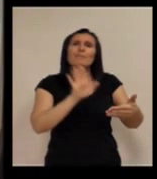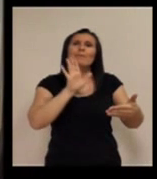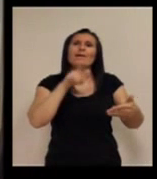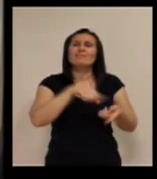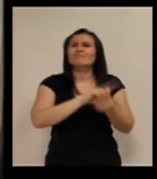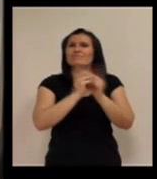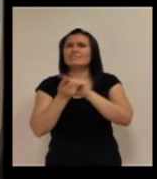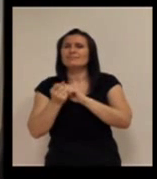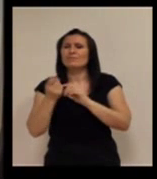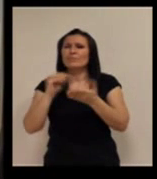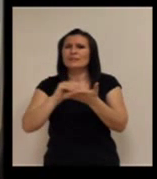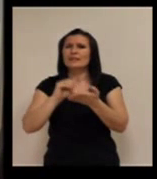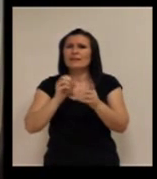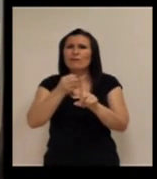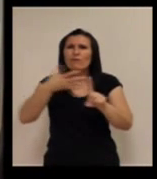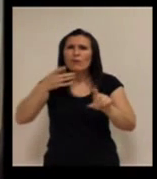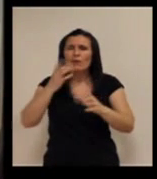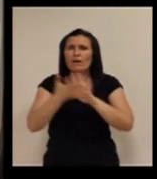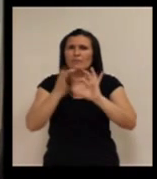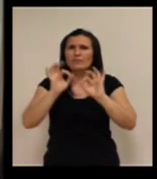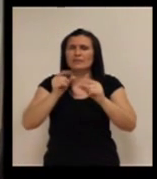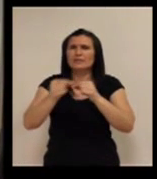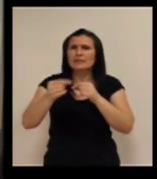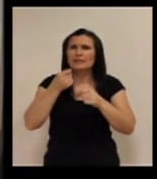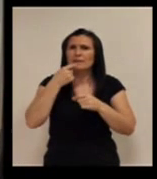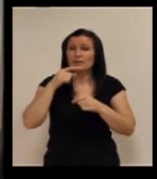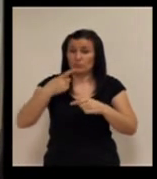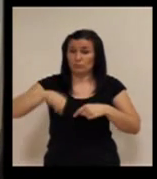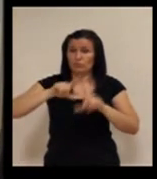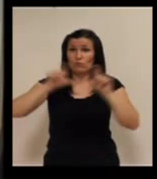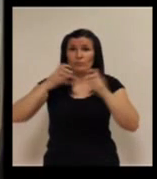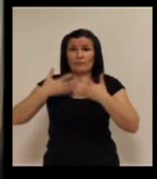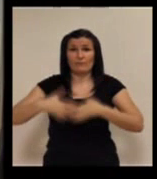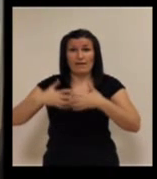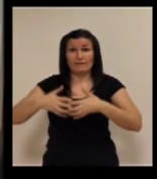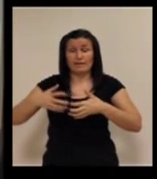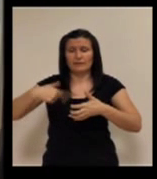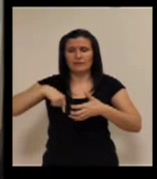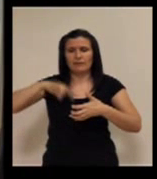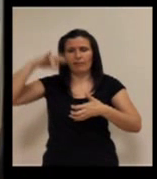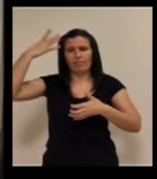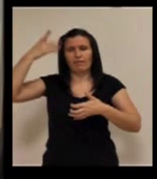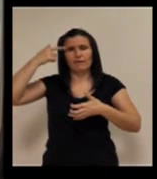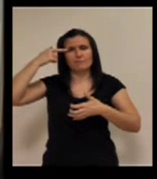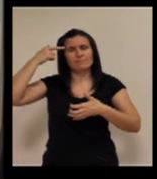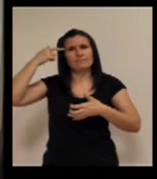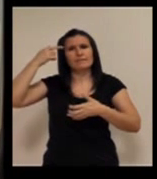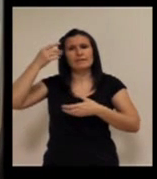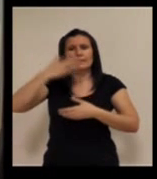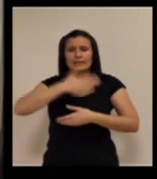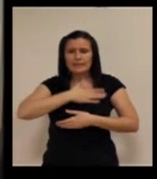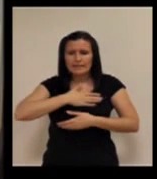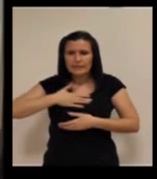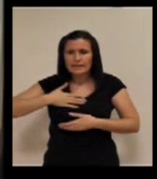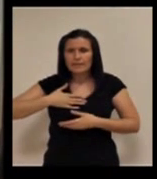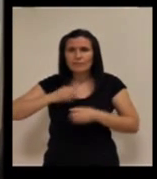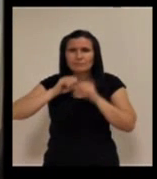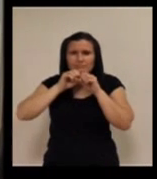Al contrario, incluso en los foros en los que hablamos de telemedicina como fabricantes, parte de la idea que intentamos